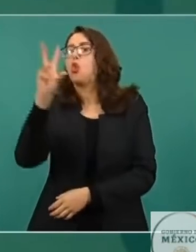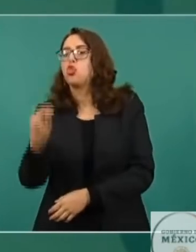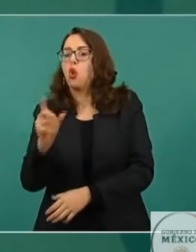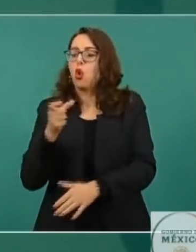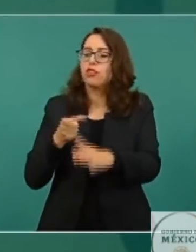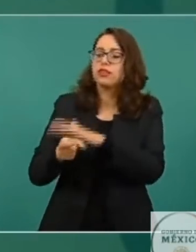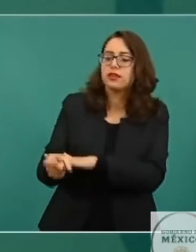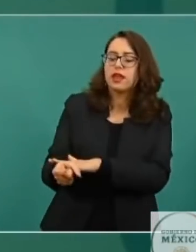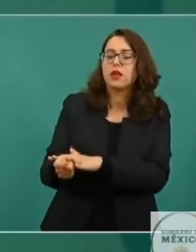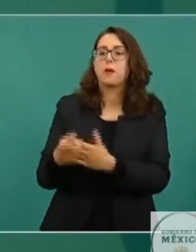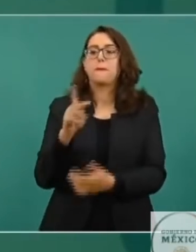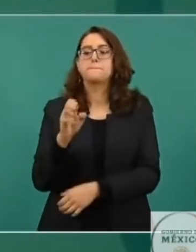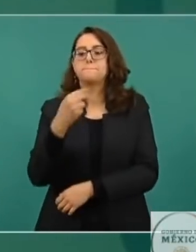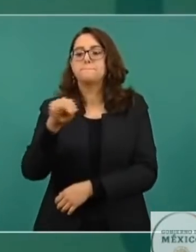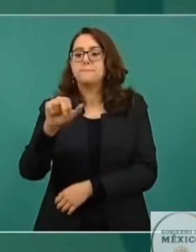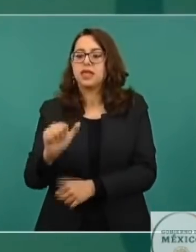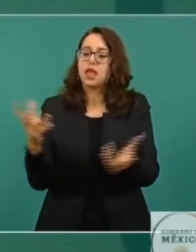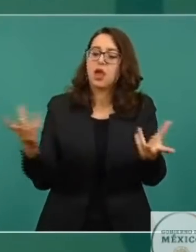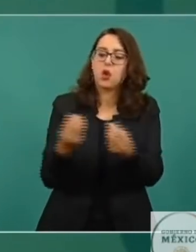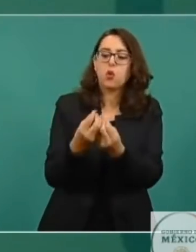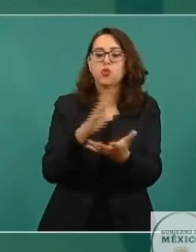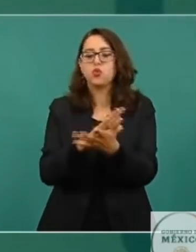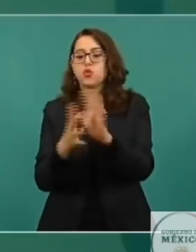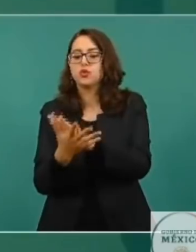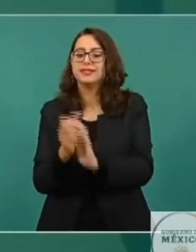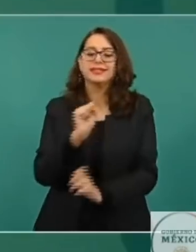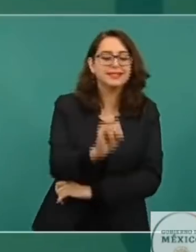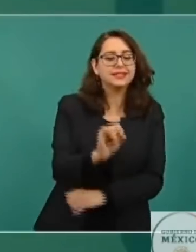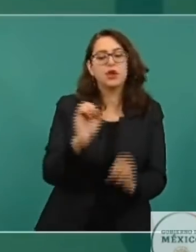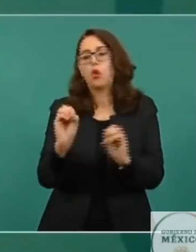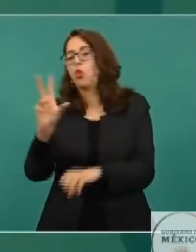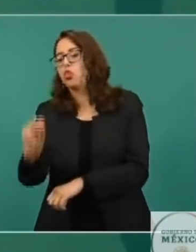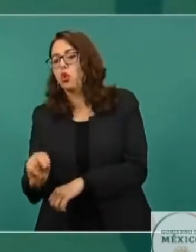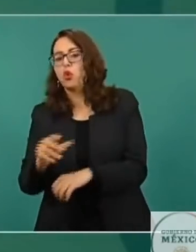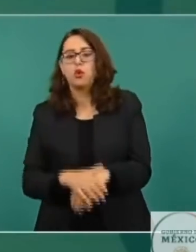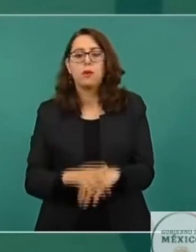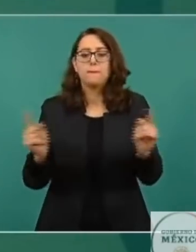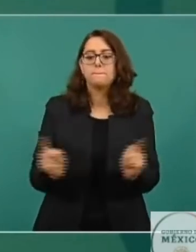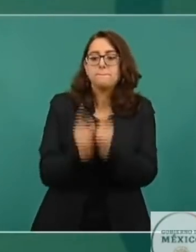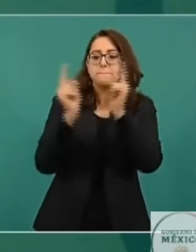con Peña, cuántas veces se entrevistó con Peña, qué temas trataron,